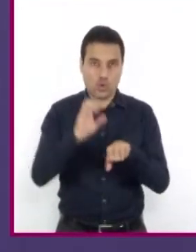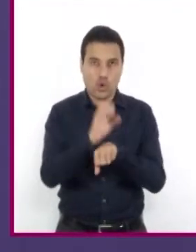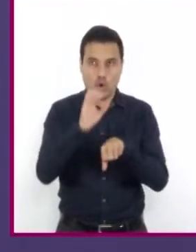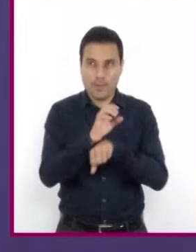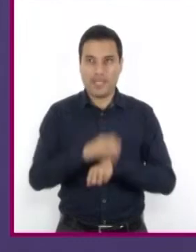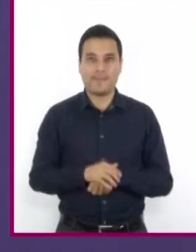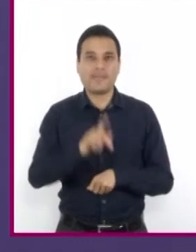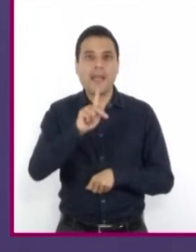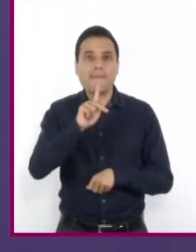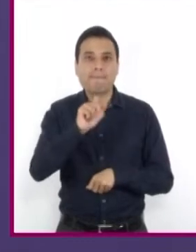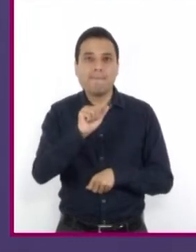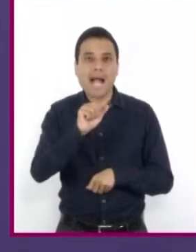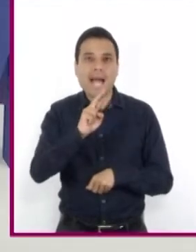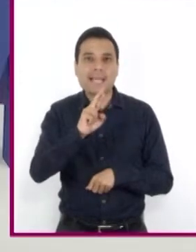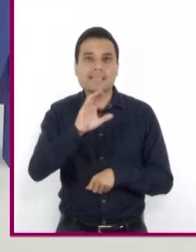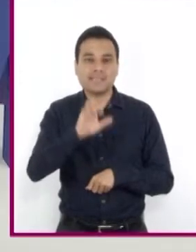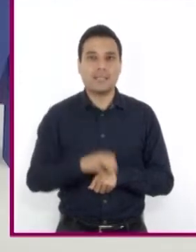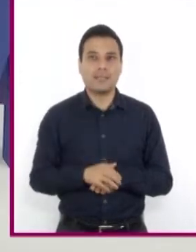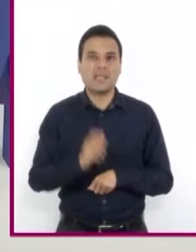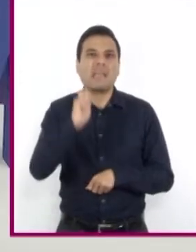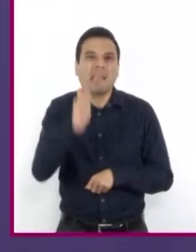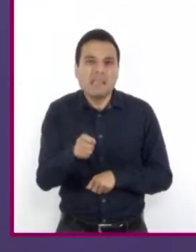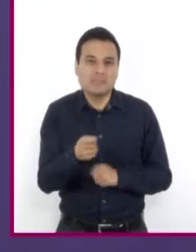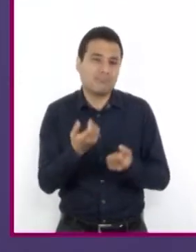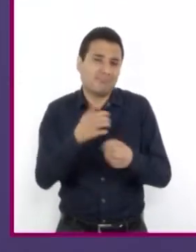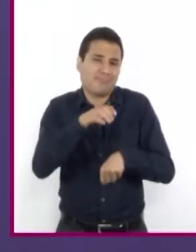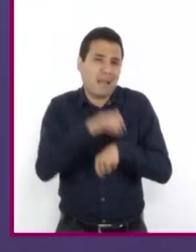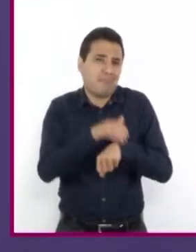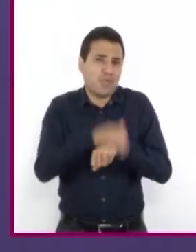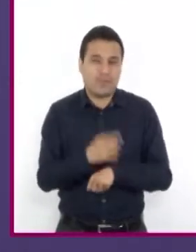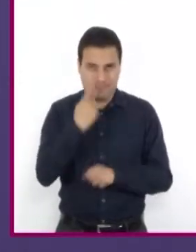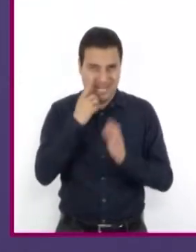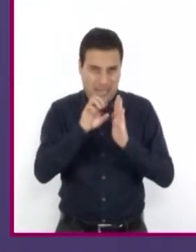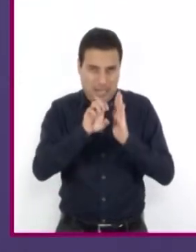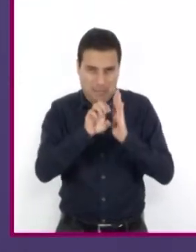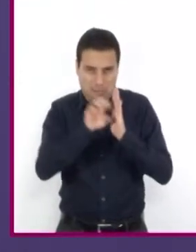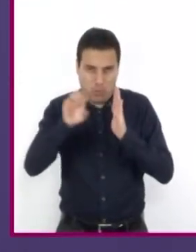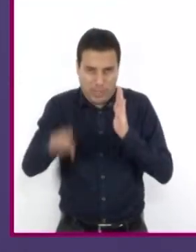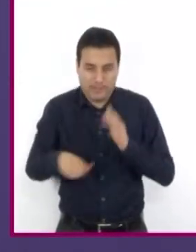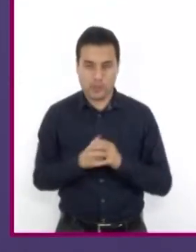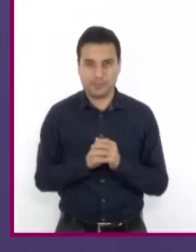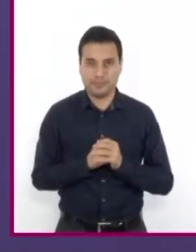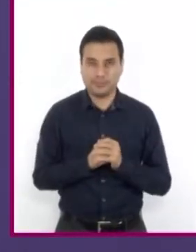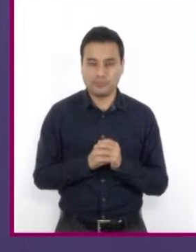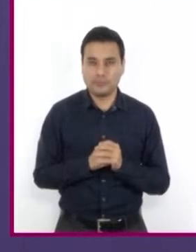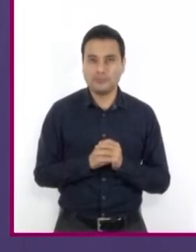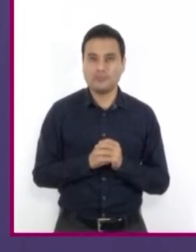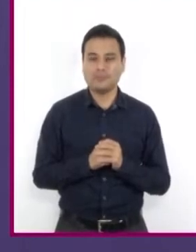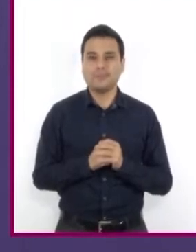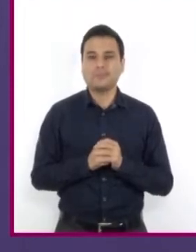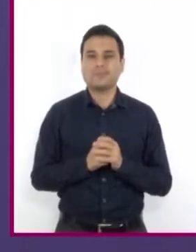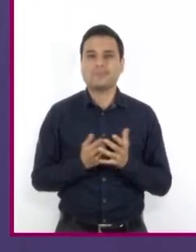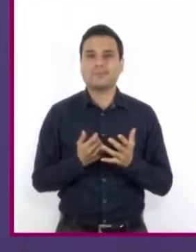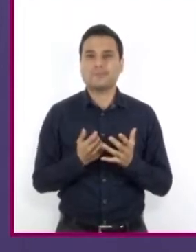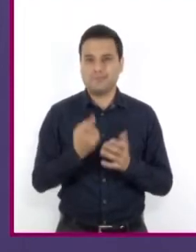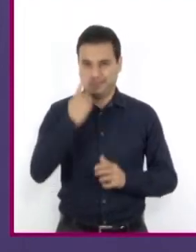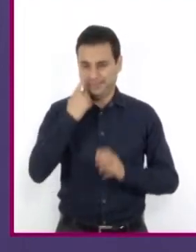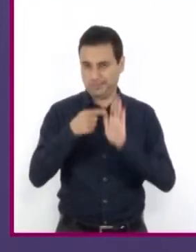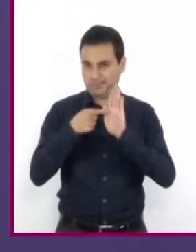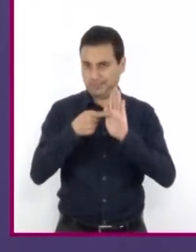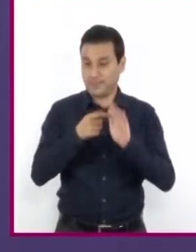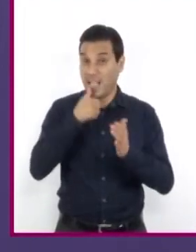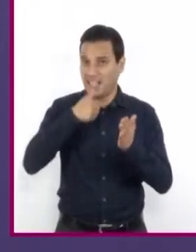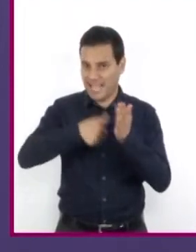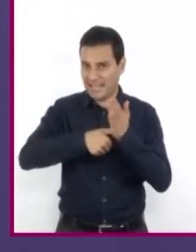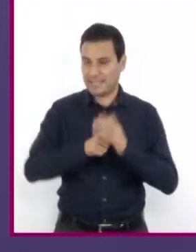utiliza parce. Ambas son como decir amigo. Un ejemplo de las similitudes y diferencias se puede observar en la siguiente carta,